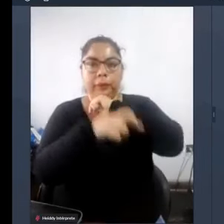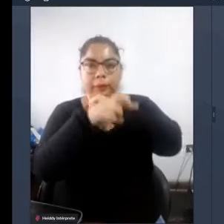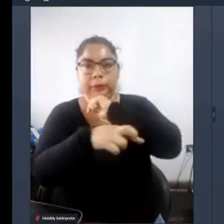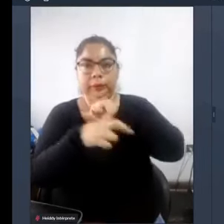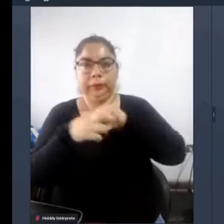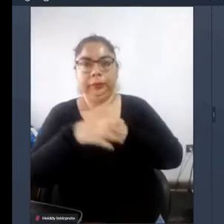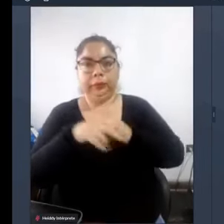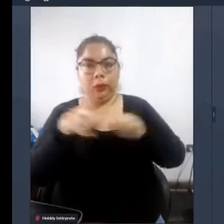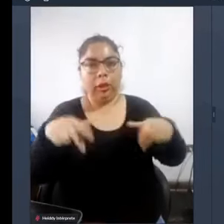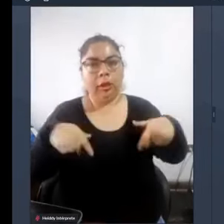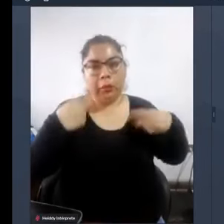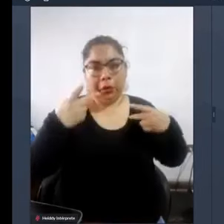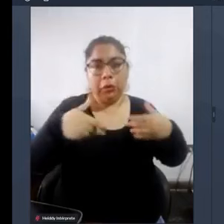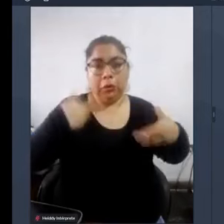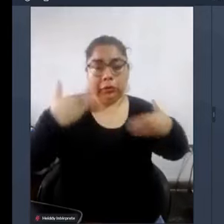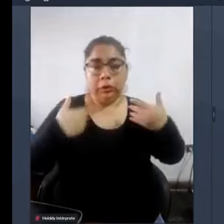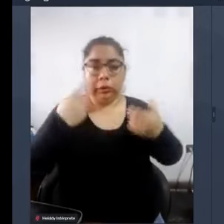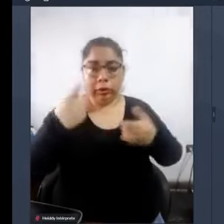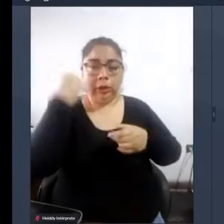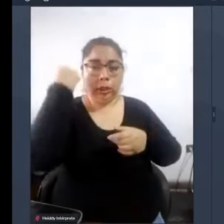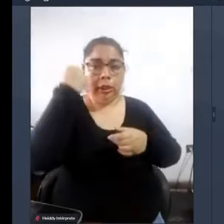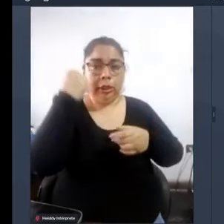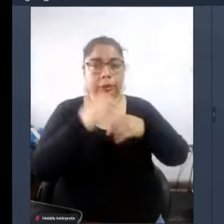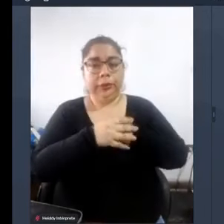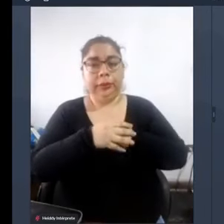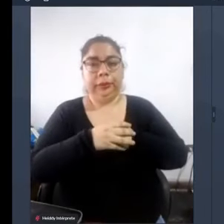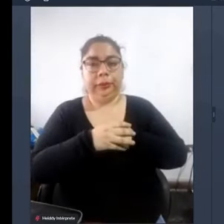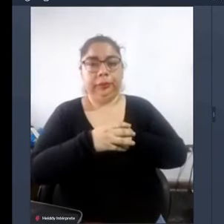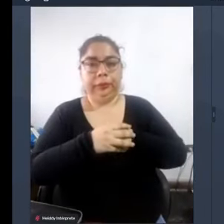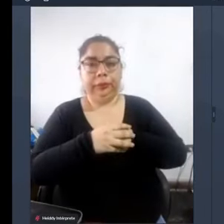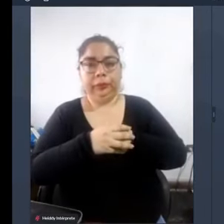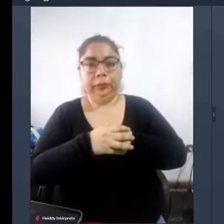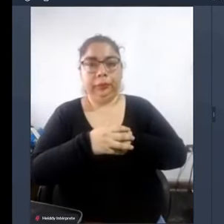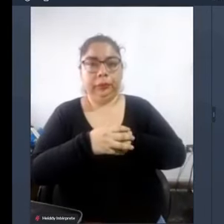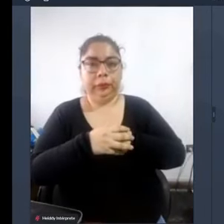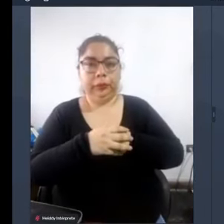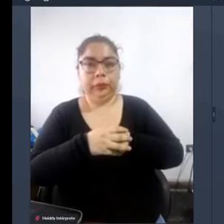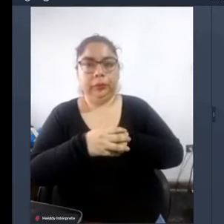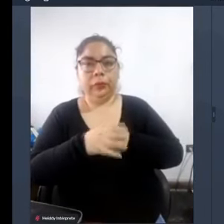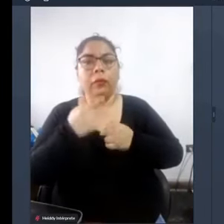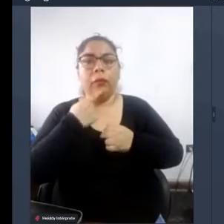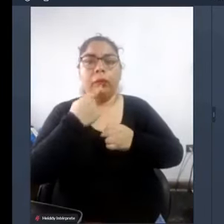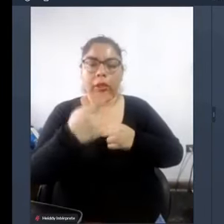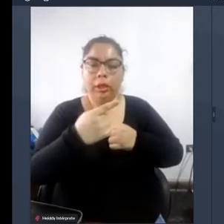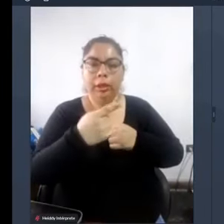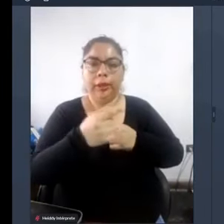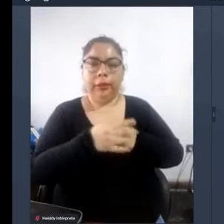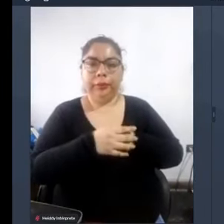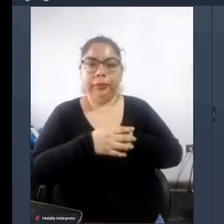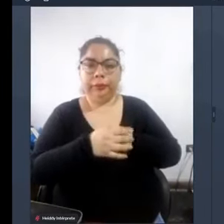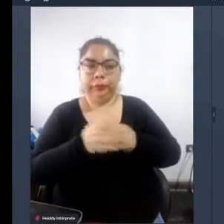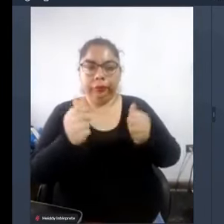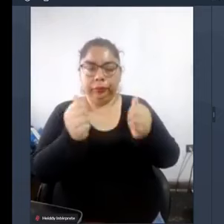gozar de ese derecho y al respecto quiero que repito que me acompañen en lo siguiente